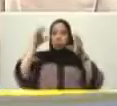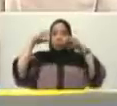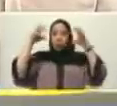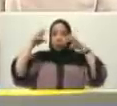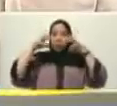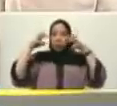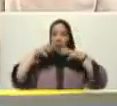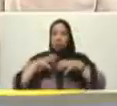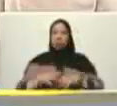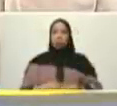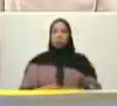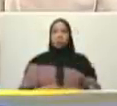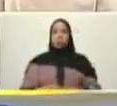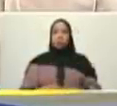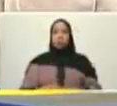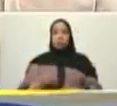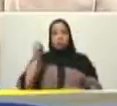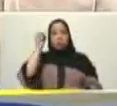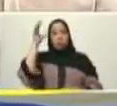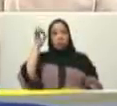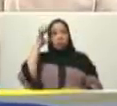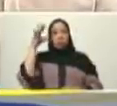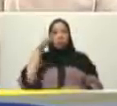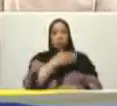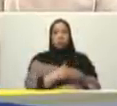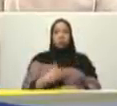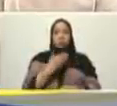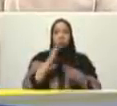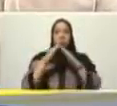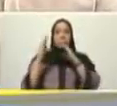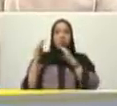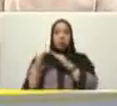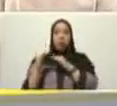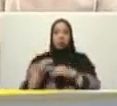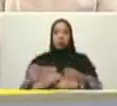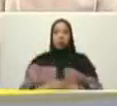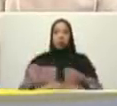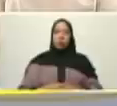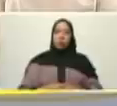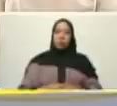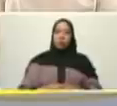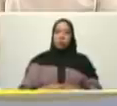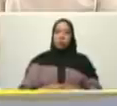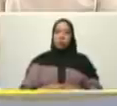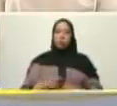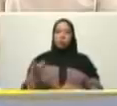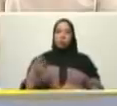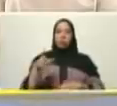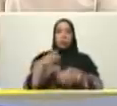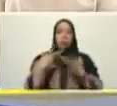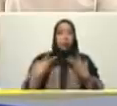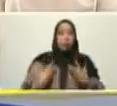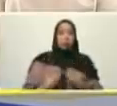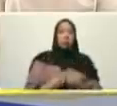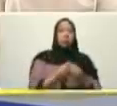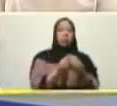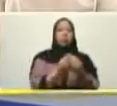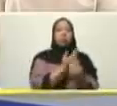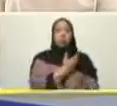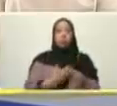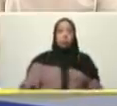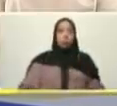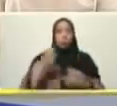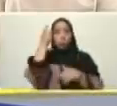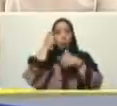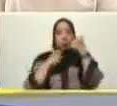cuando a él se le prendió el bombillo de crear una gran misión para la vivienda y luego me tocó a mí acompañarlo cada minuto